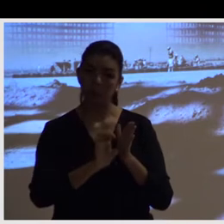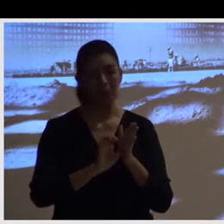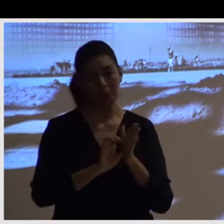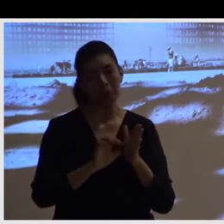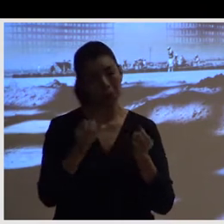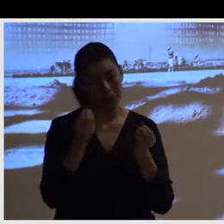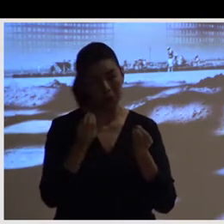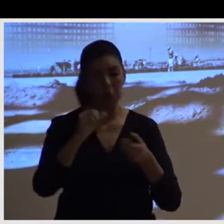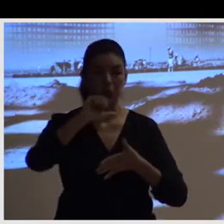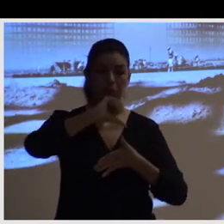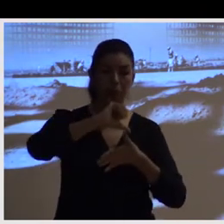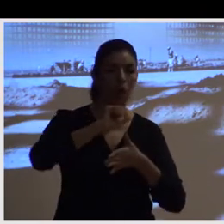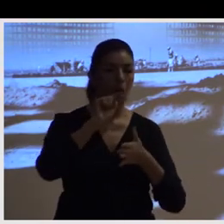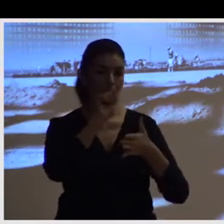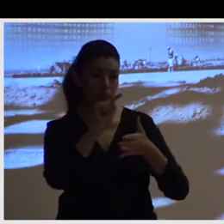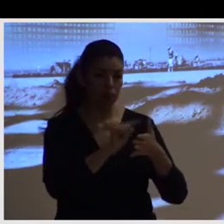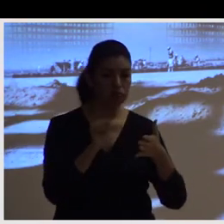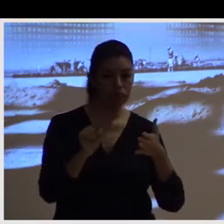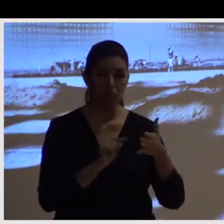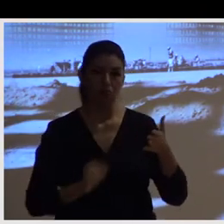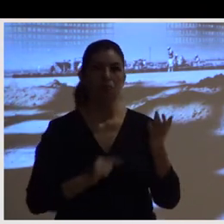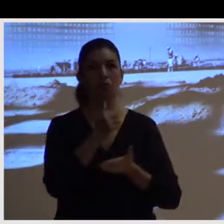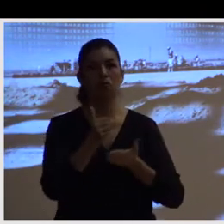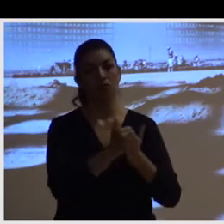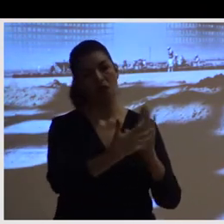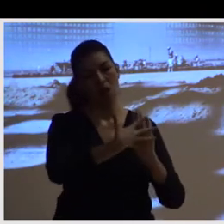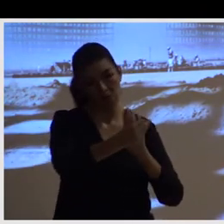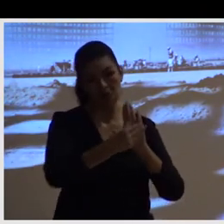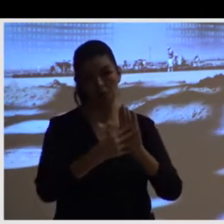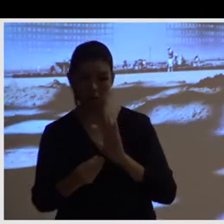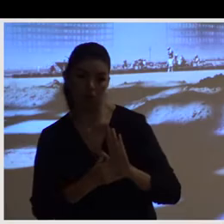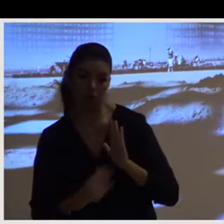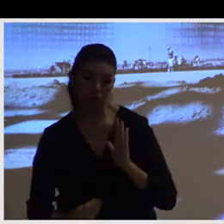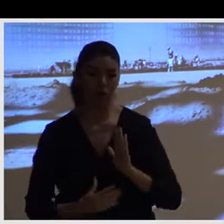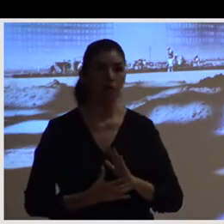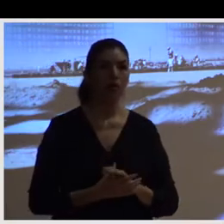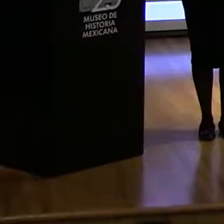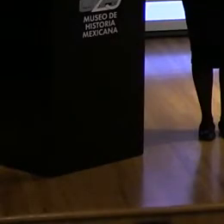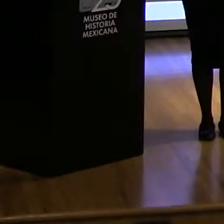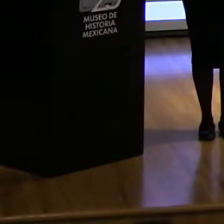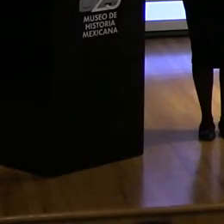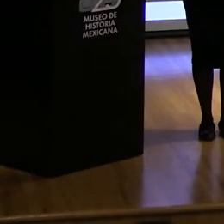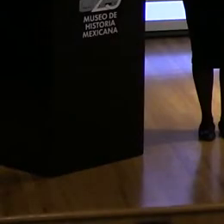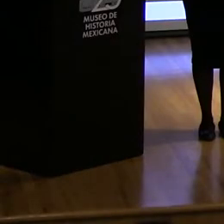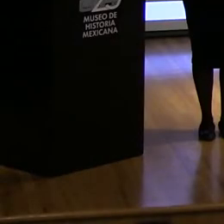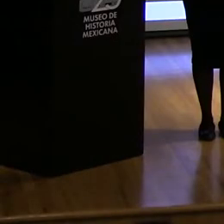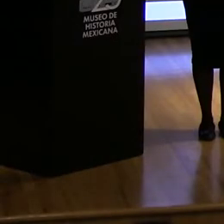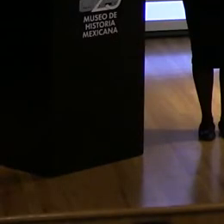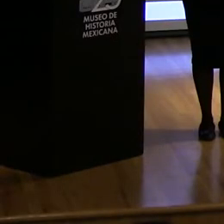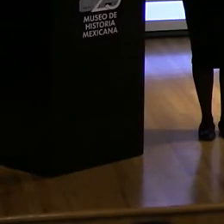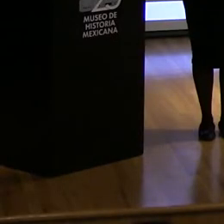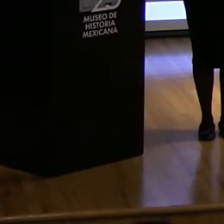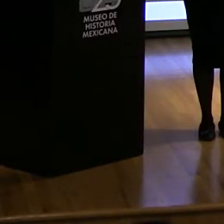es verdad que esta idea de la modernidad como